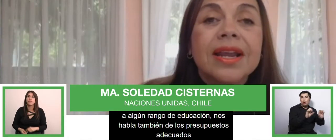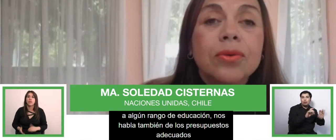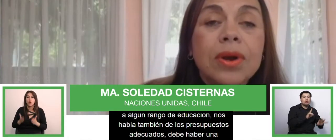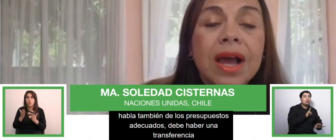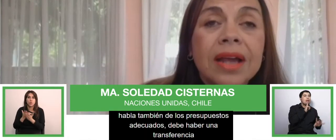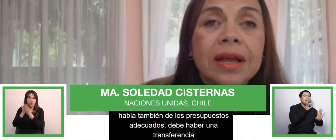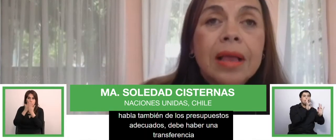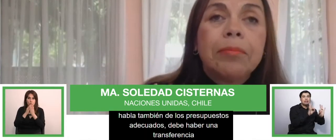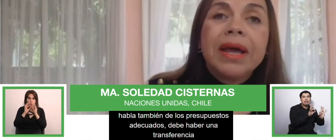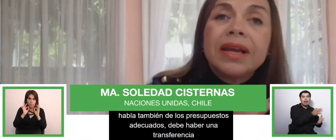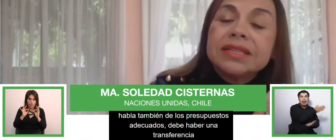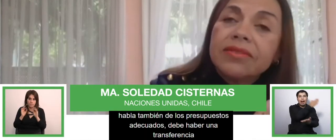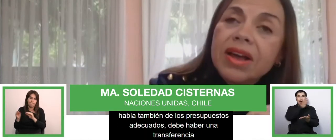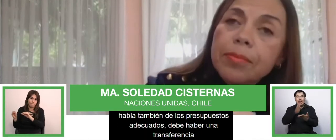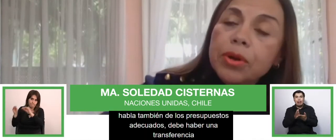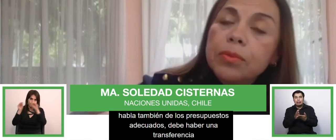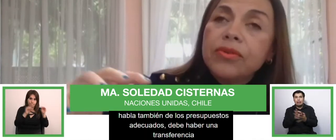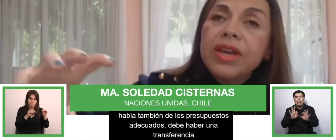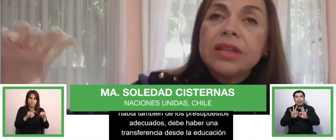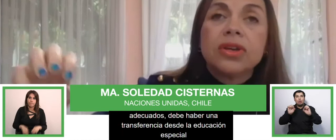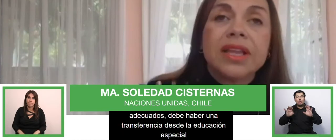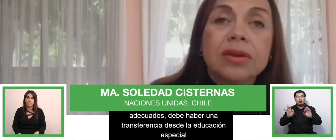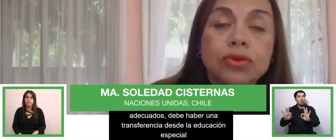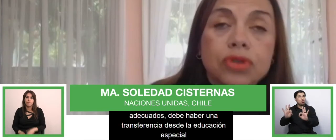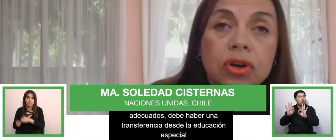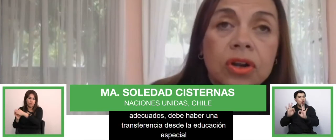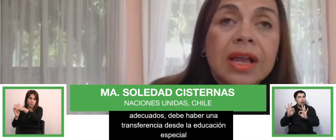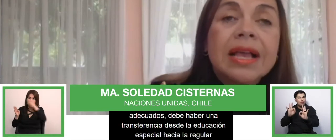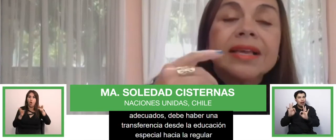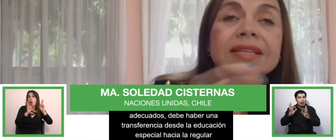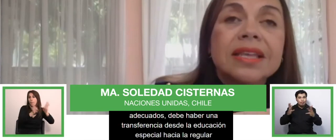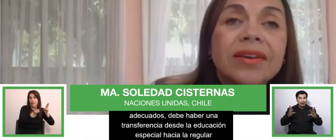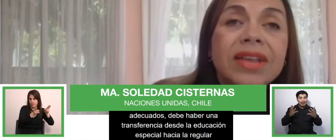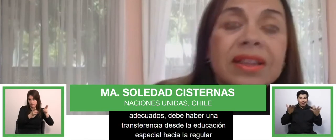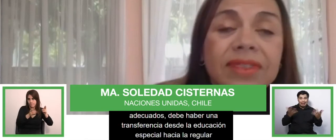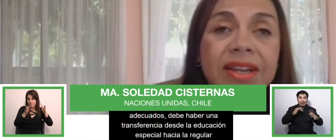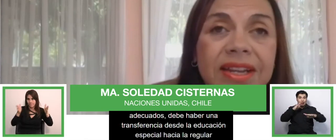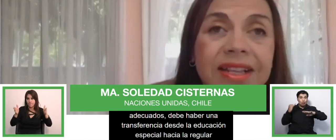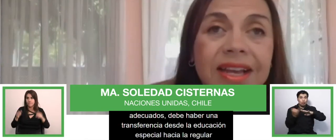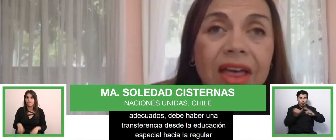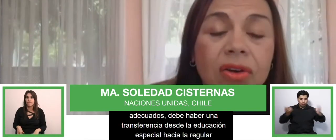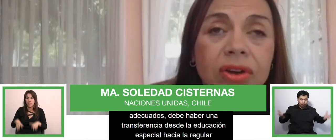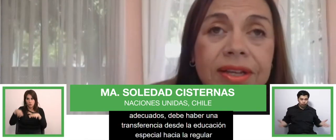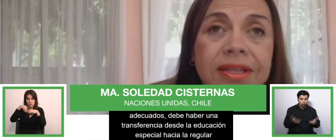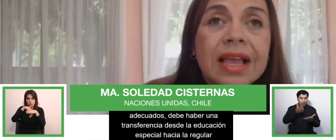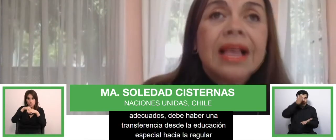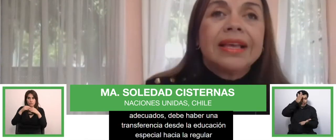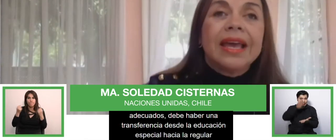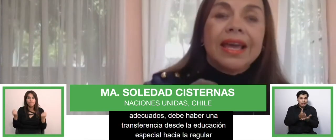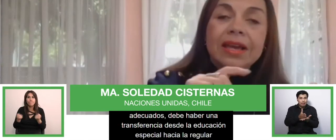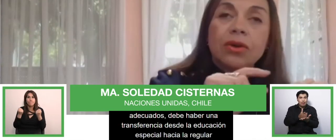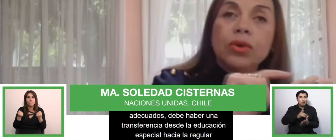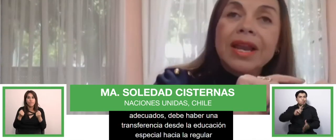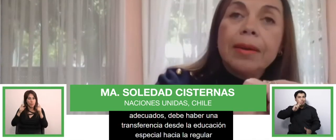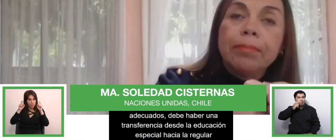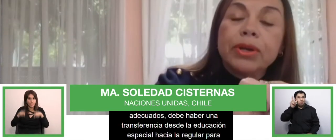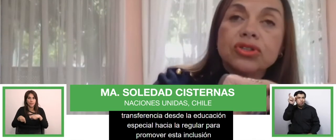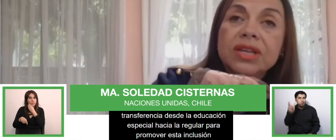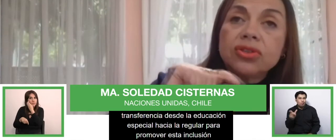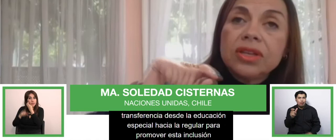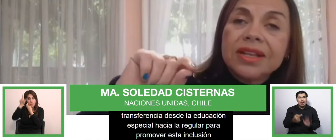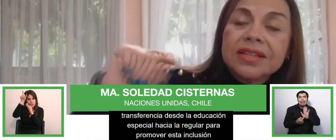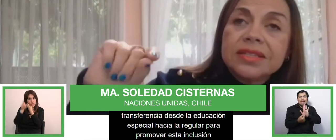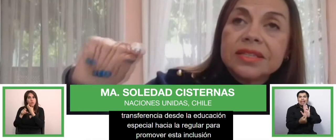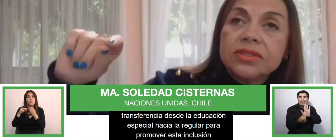regular para que se vaya promoviendo esta inclusión, que se deben definir indicadores que incluyan el